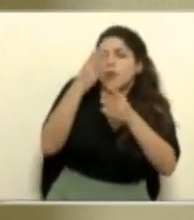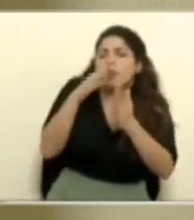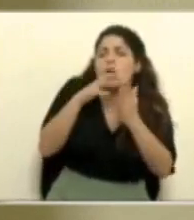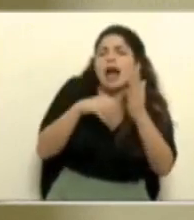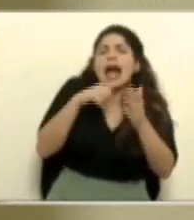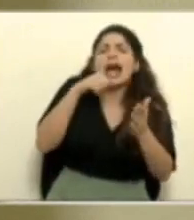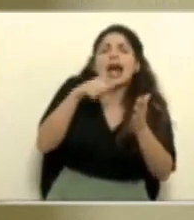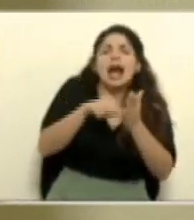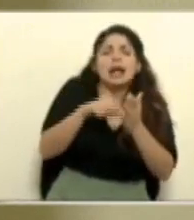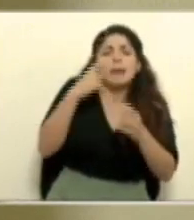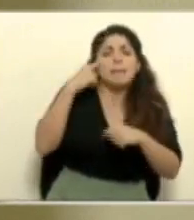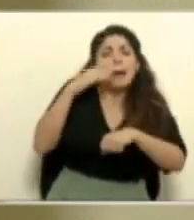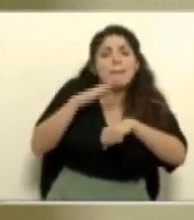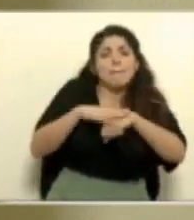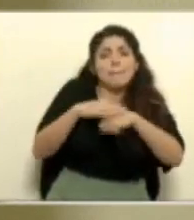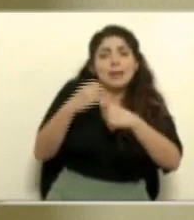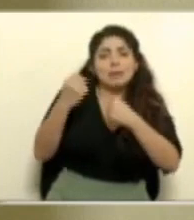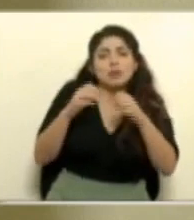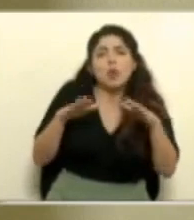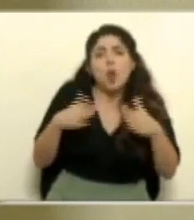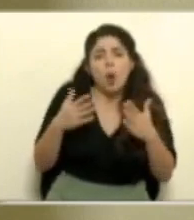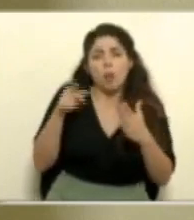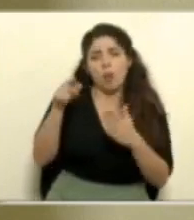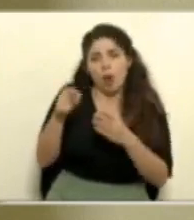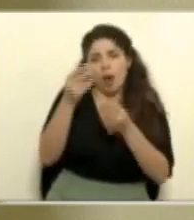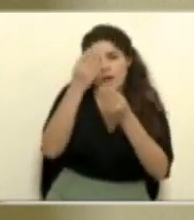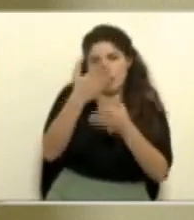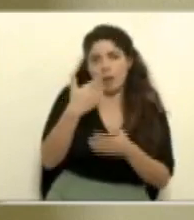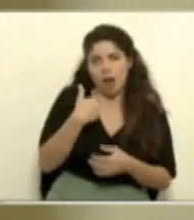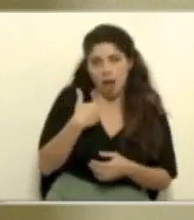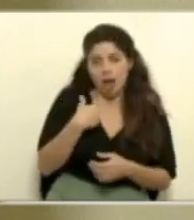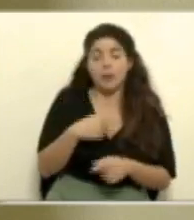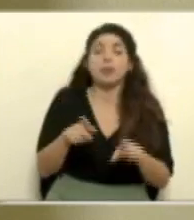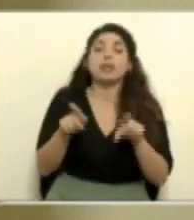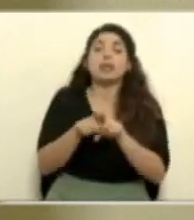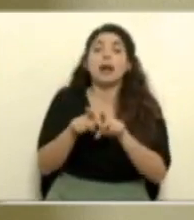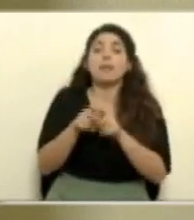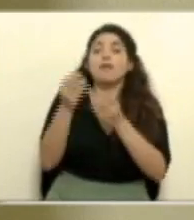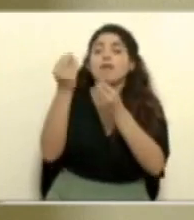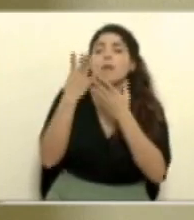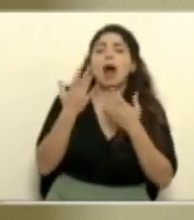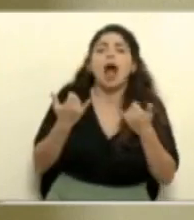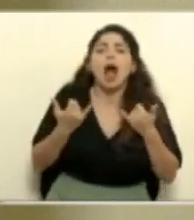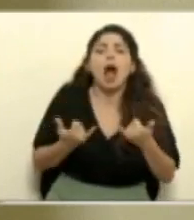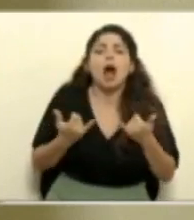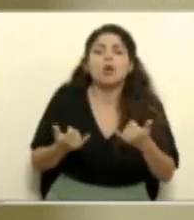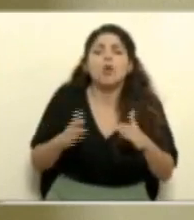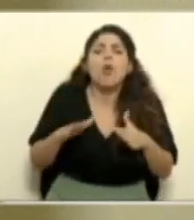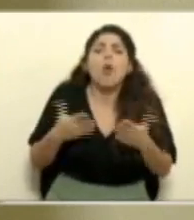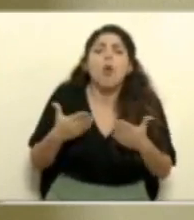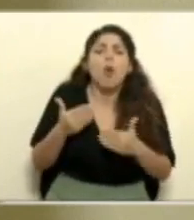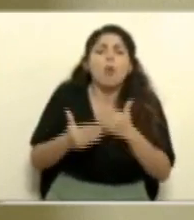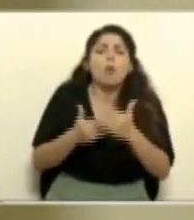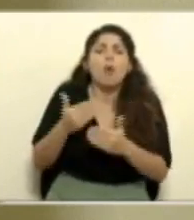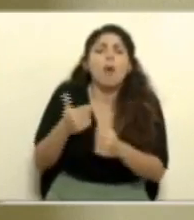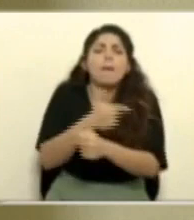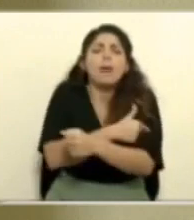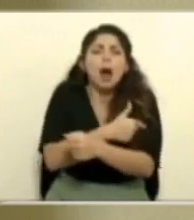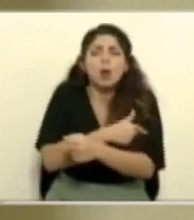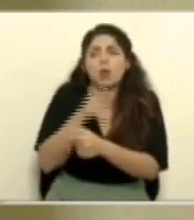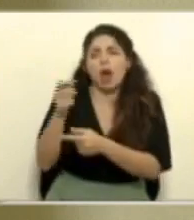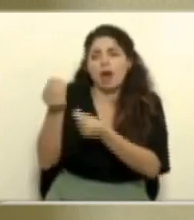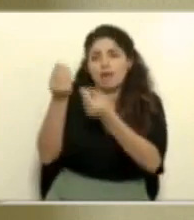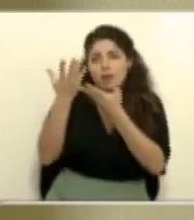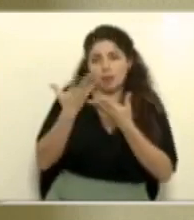carta de excepción a esta medida y también pueden encontrar la actualización del proceso de vacunación también